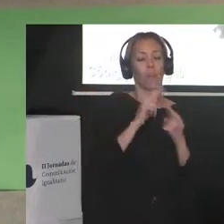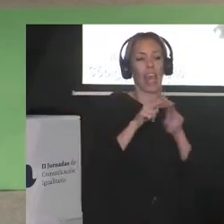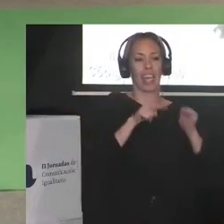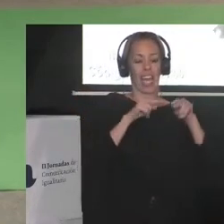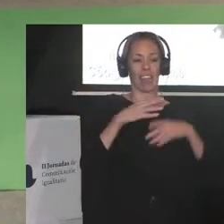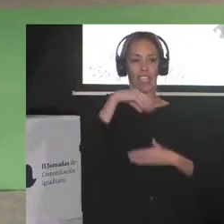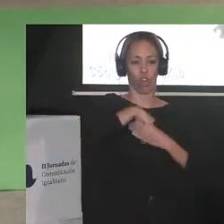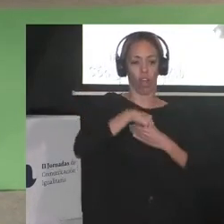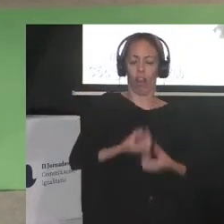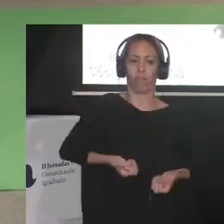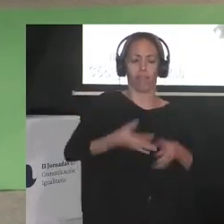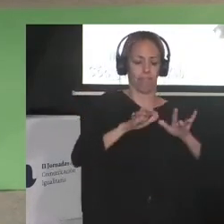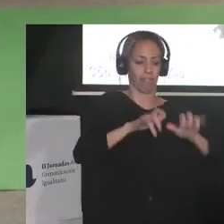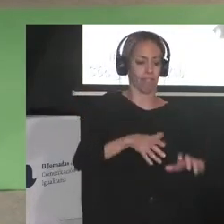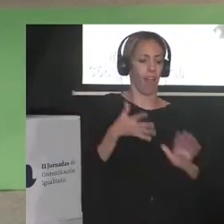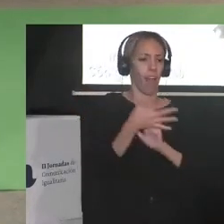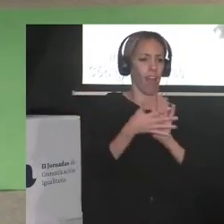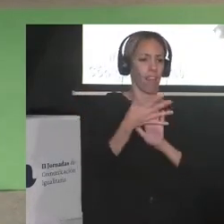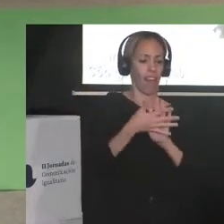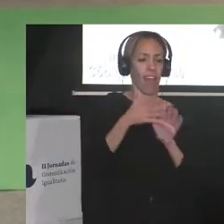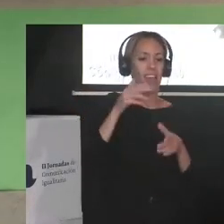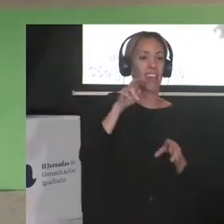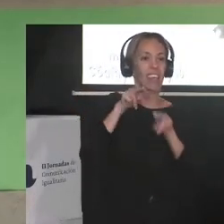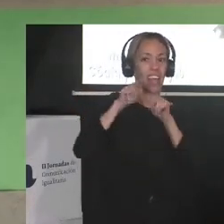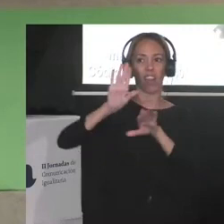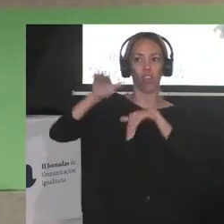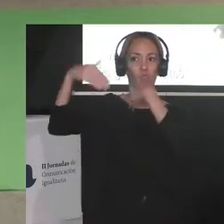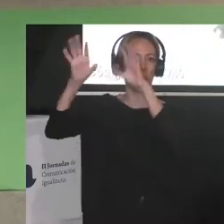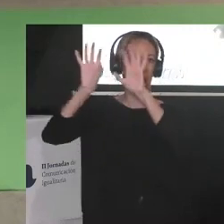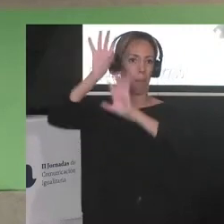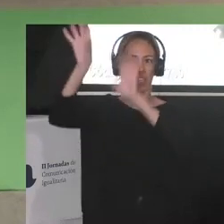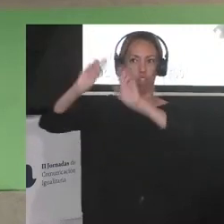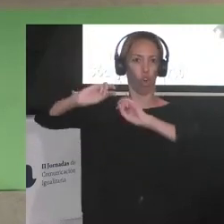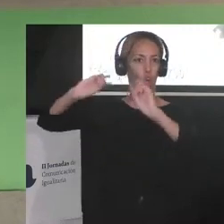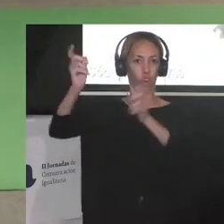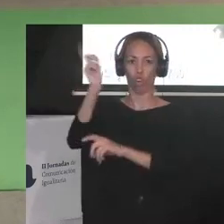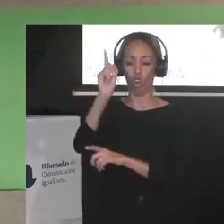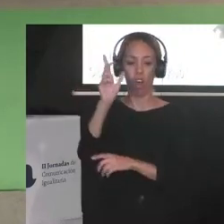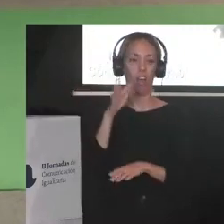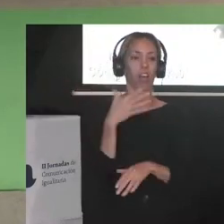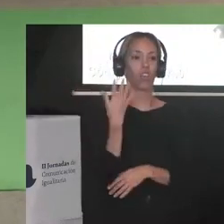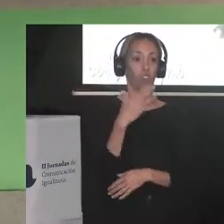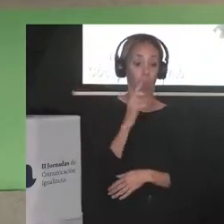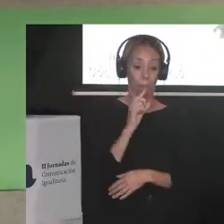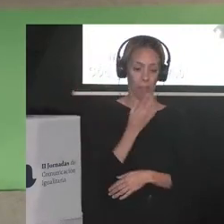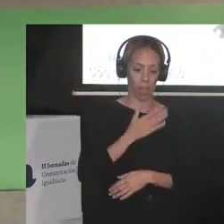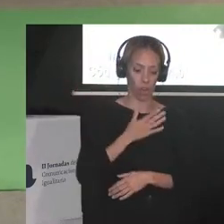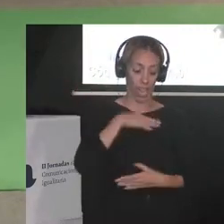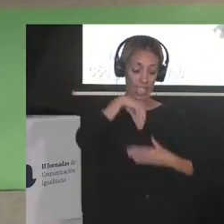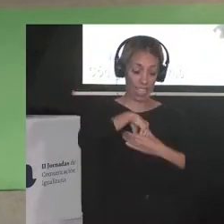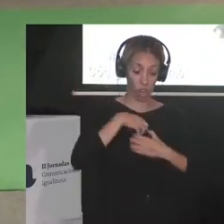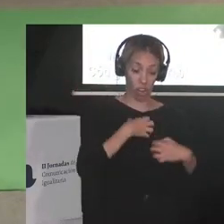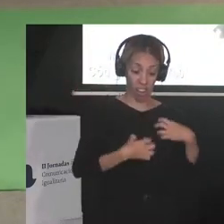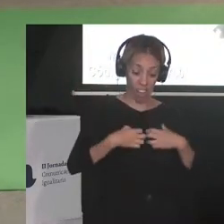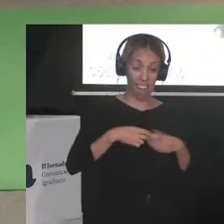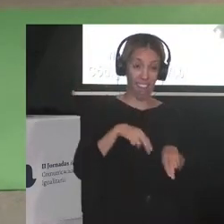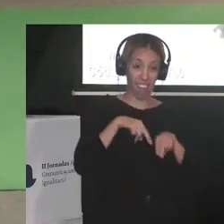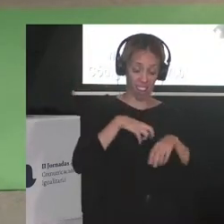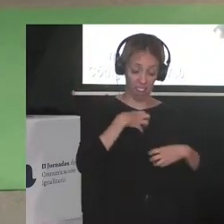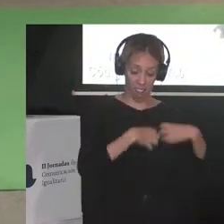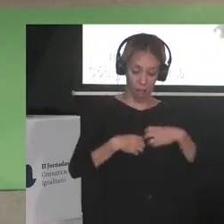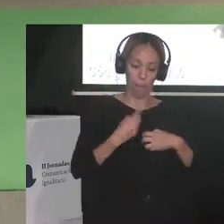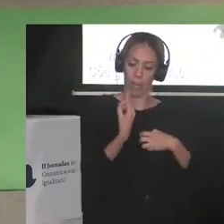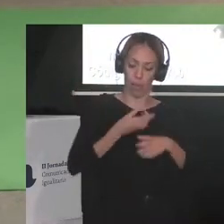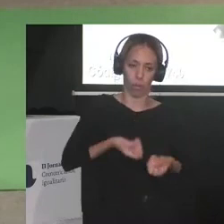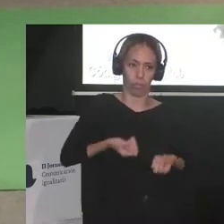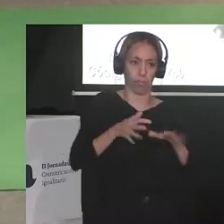que no son las guerras que ocurren allá afuera como dice Yosef sino que ocurren primero en nuestro fuera interno en lo que